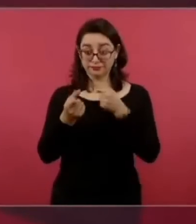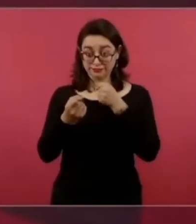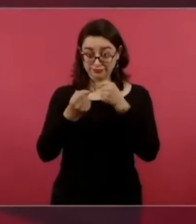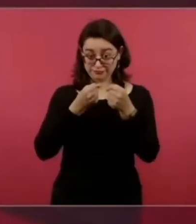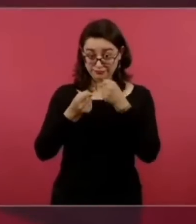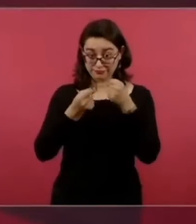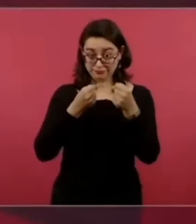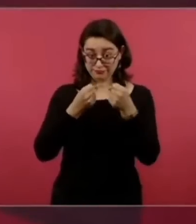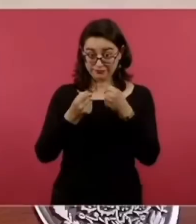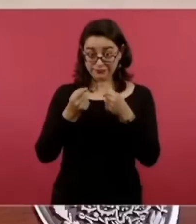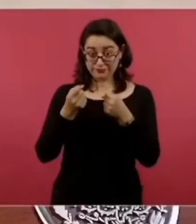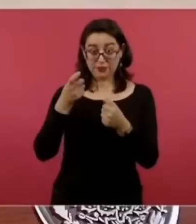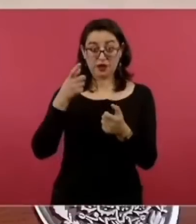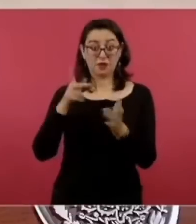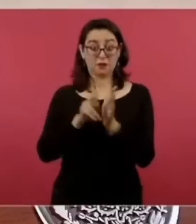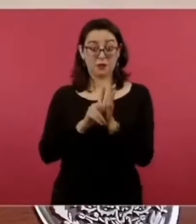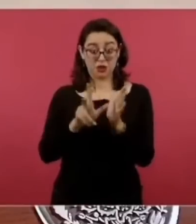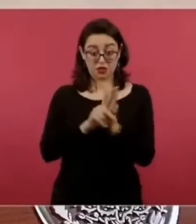y por eso